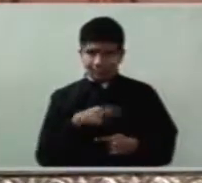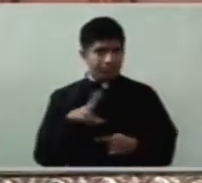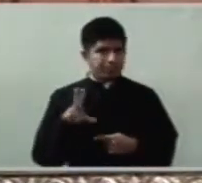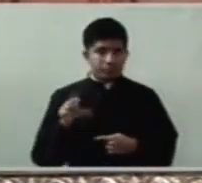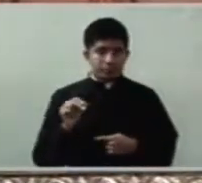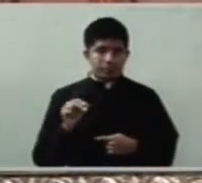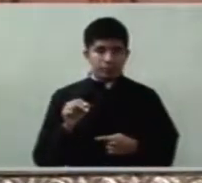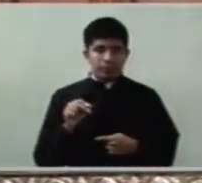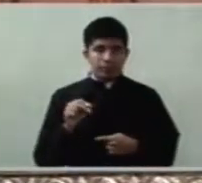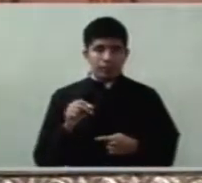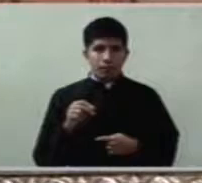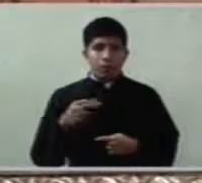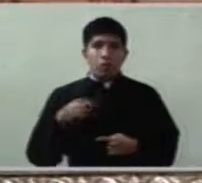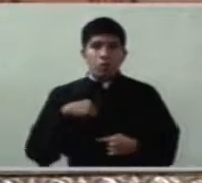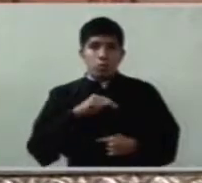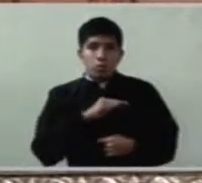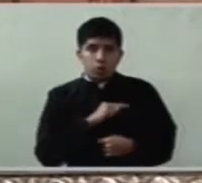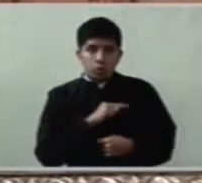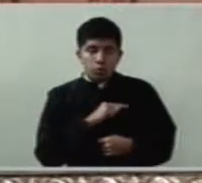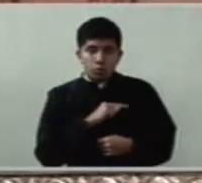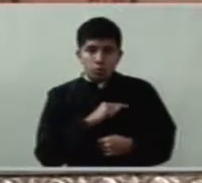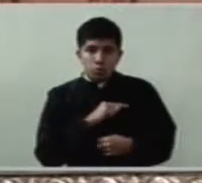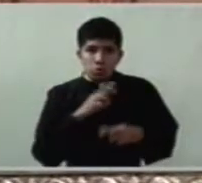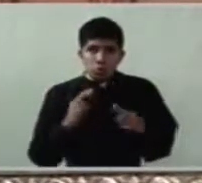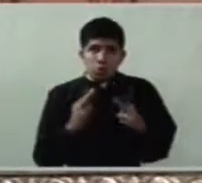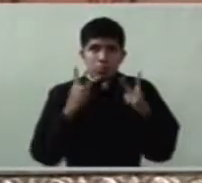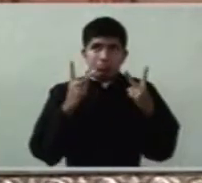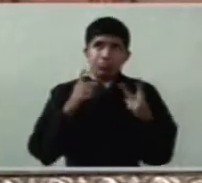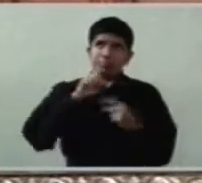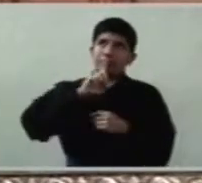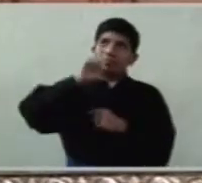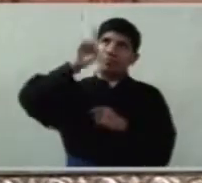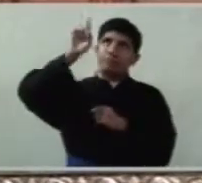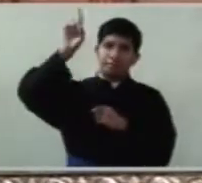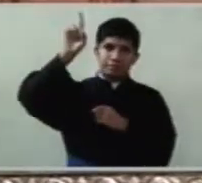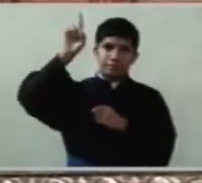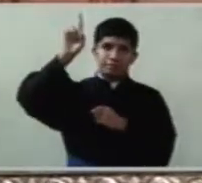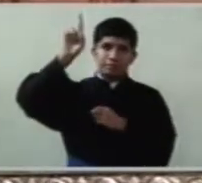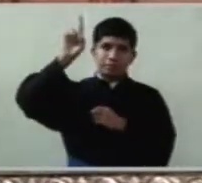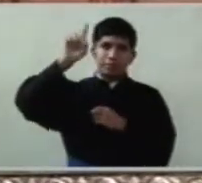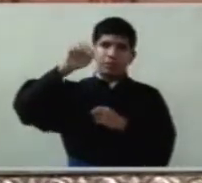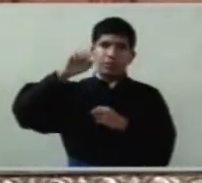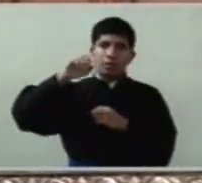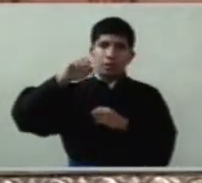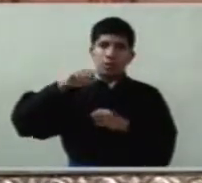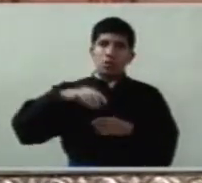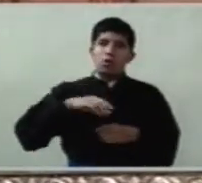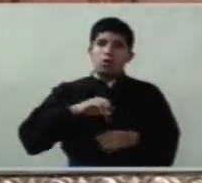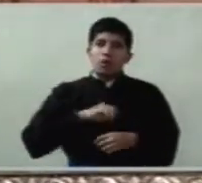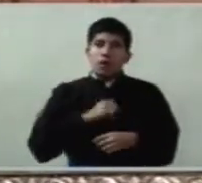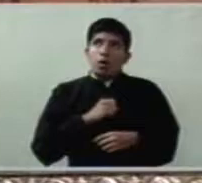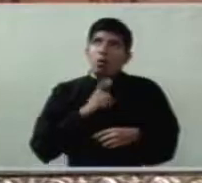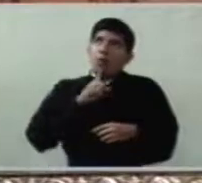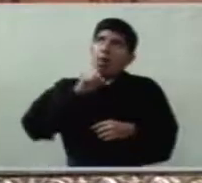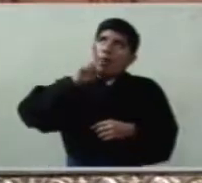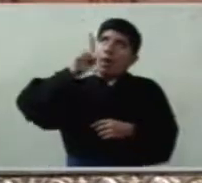somos un regalo de Dios. le pertenecemos a Dios.